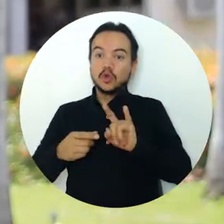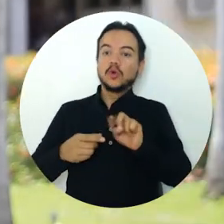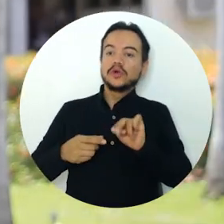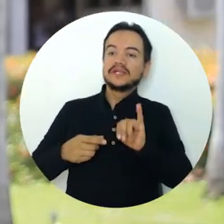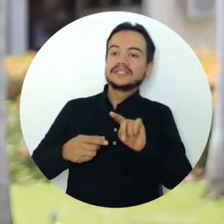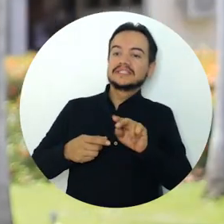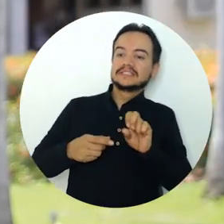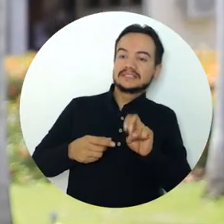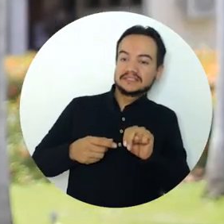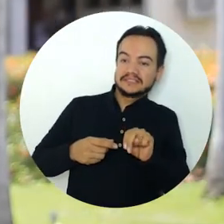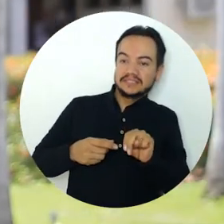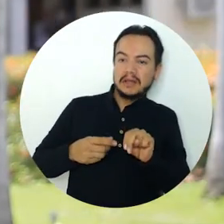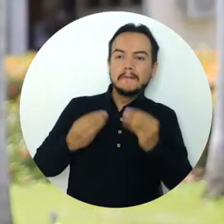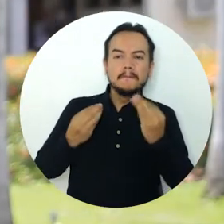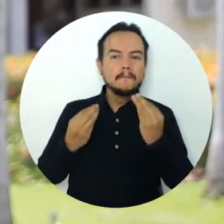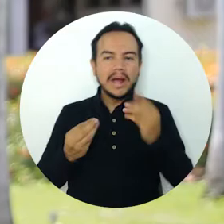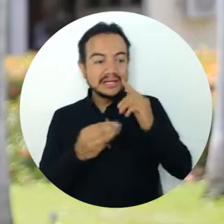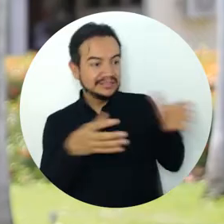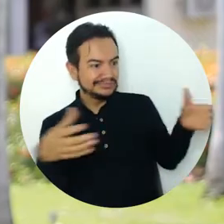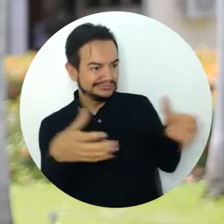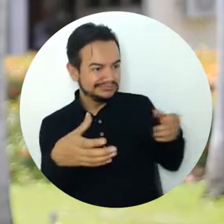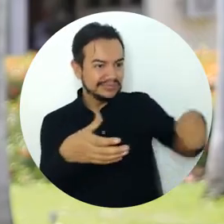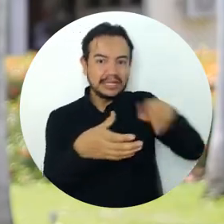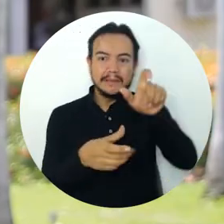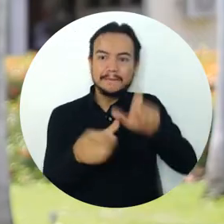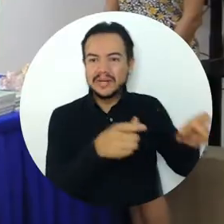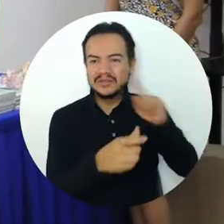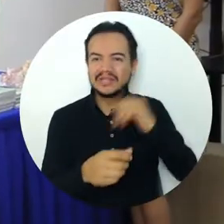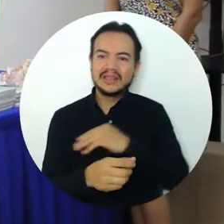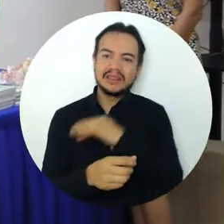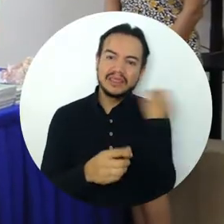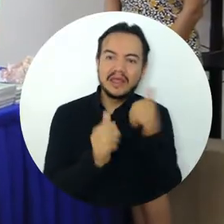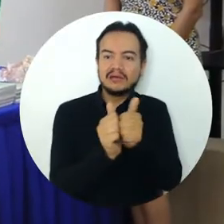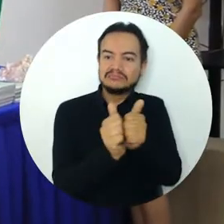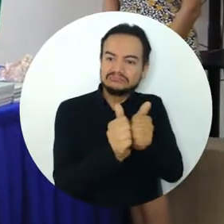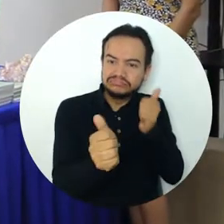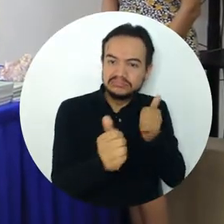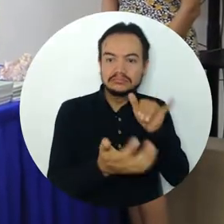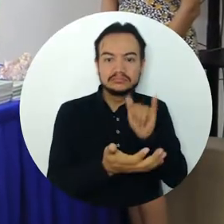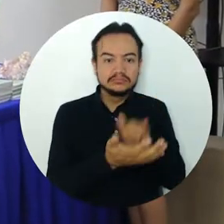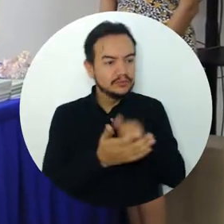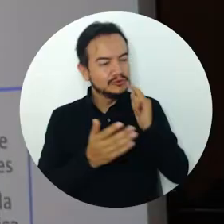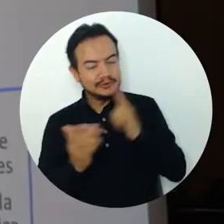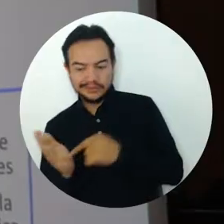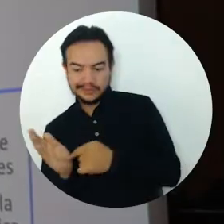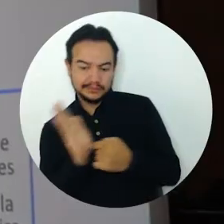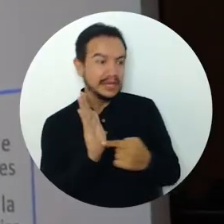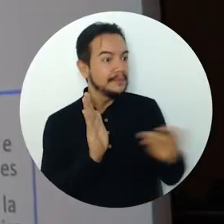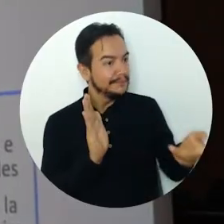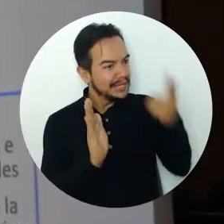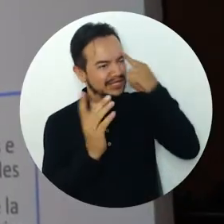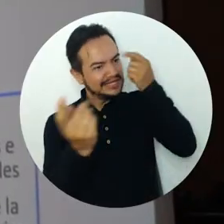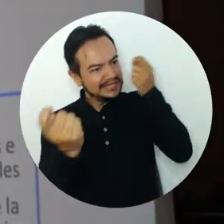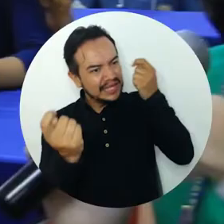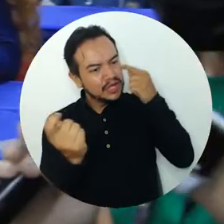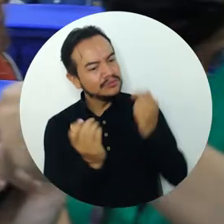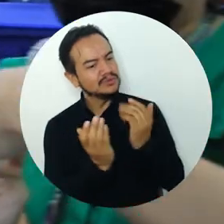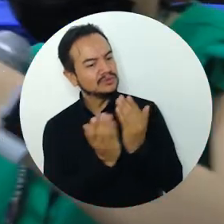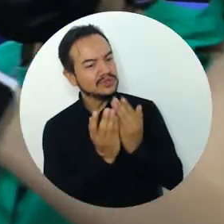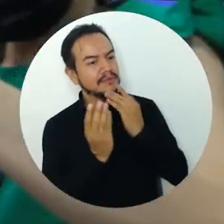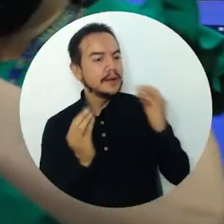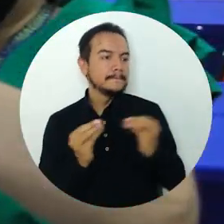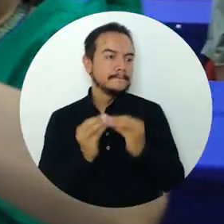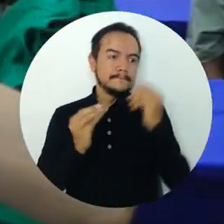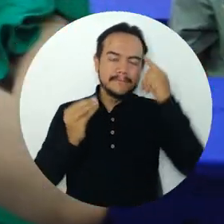en donde se busca empoderar a los estudiantes que tienen alta repitencia en lograr establecer estrategias y dinámicas que le ayuden a mejorar y